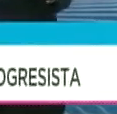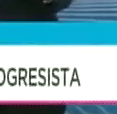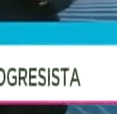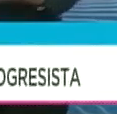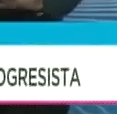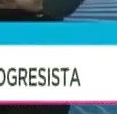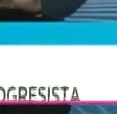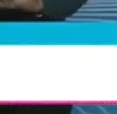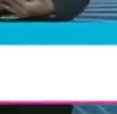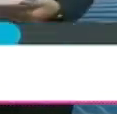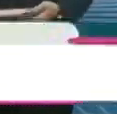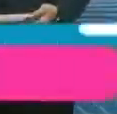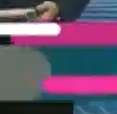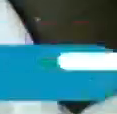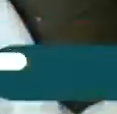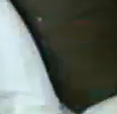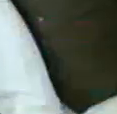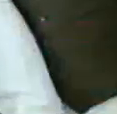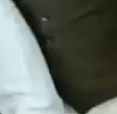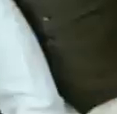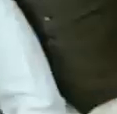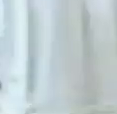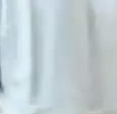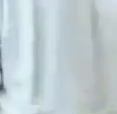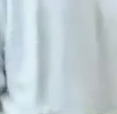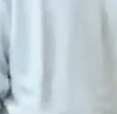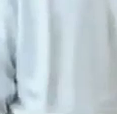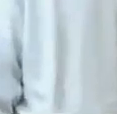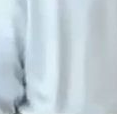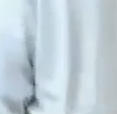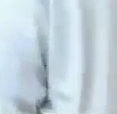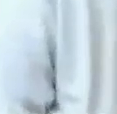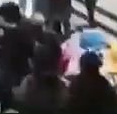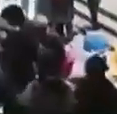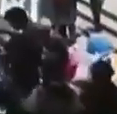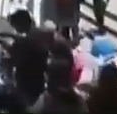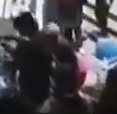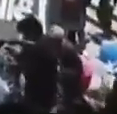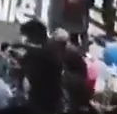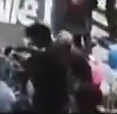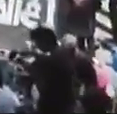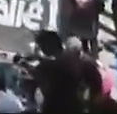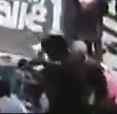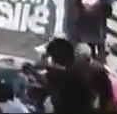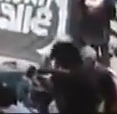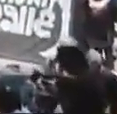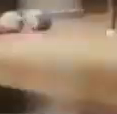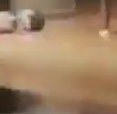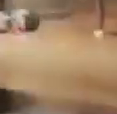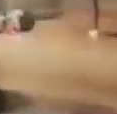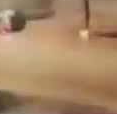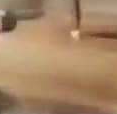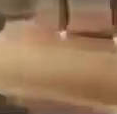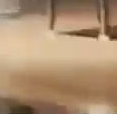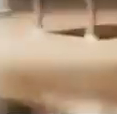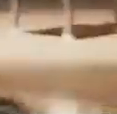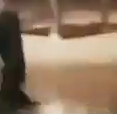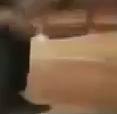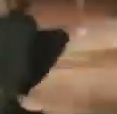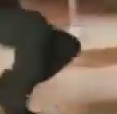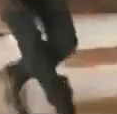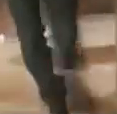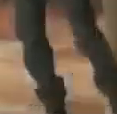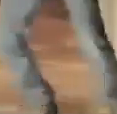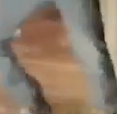Teatro Progresista. En el año 2022 se hizo el primer Festival Internacional de Teatro Progresista. En 2023,